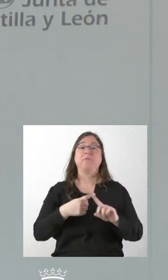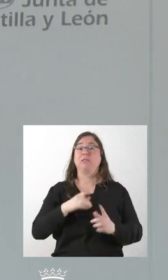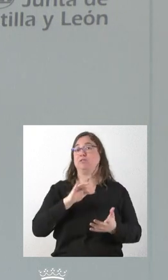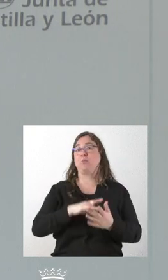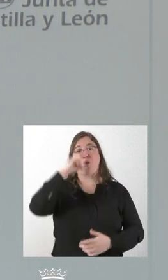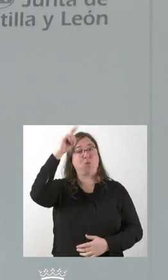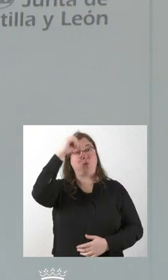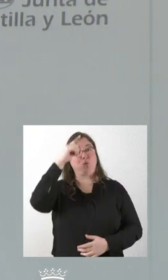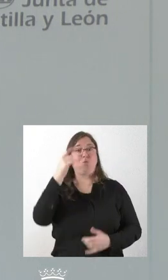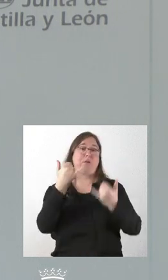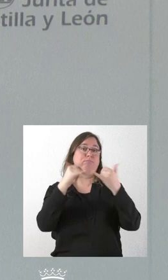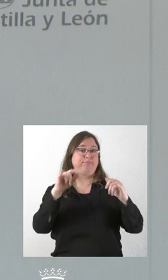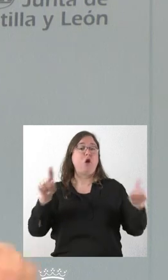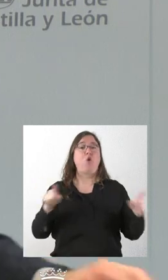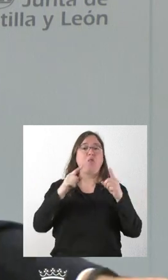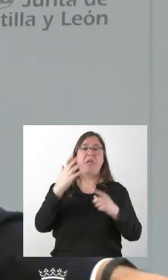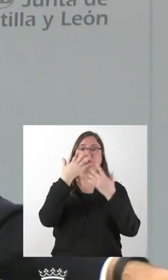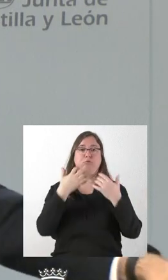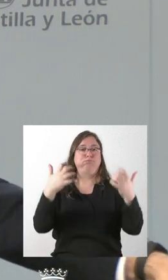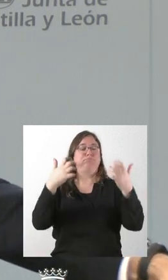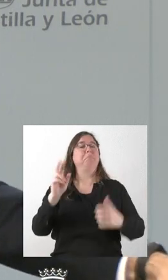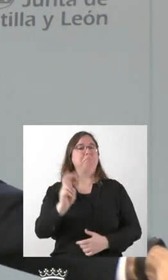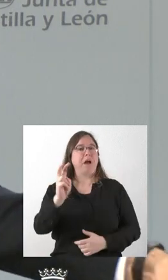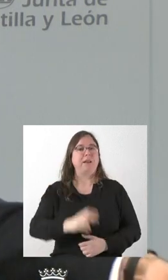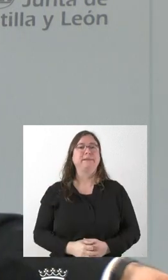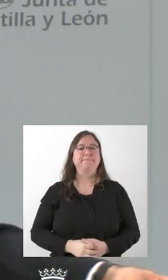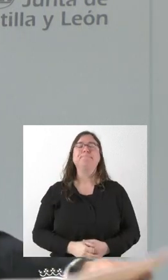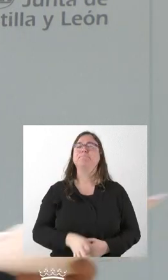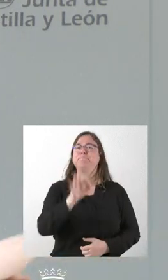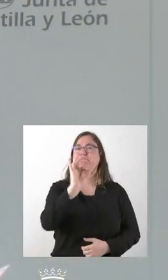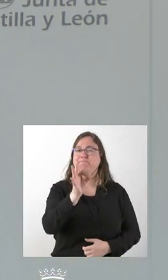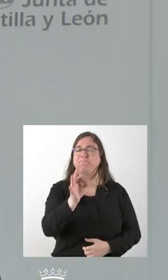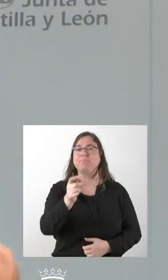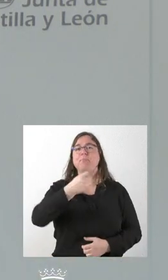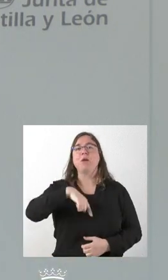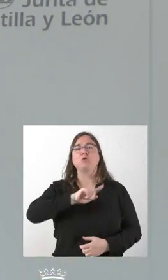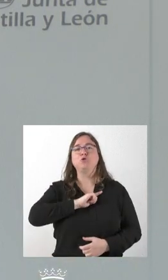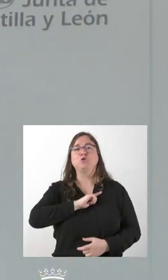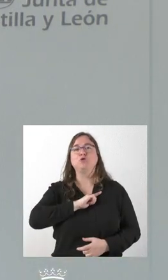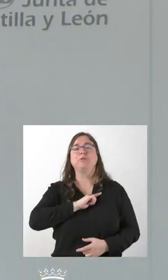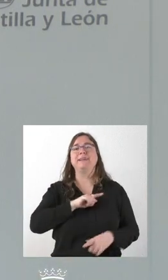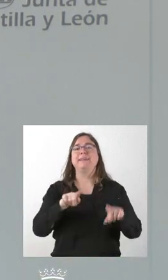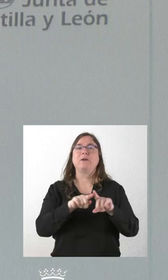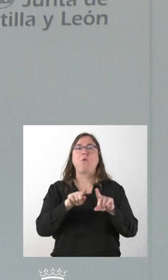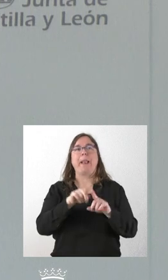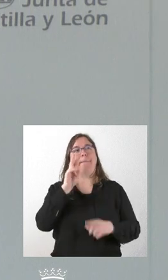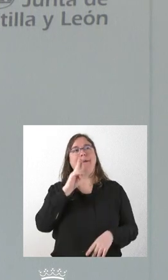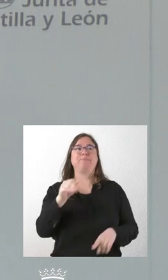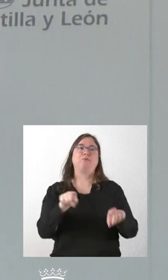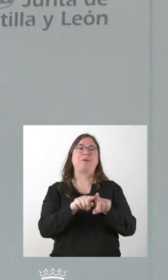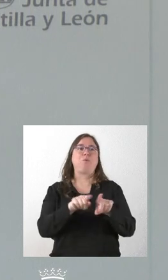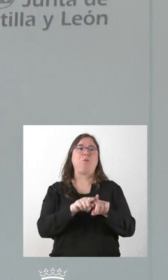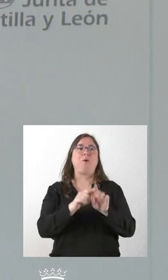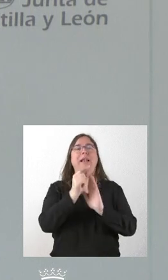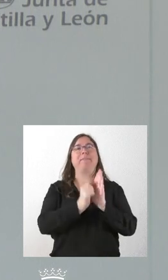culturales o los conciertos musicales, pues pueden contribuir a ello. Sí que es verdad que nosotros esto no lo marcamos como una medida